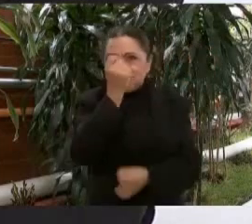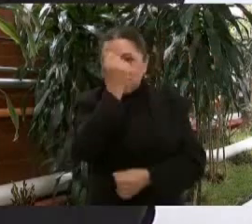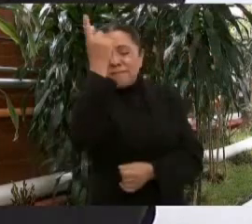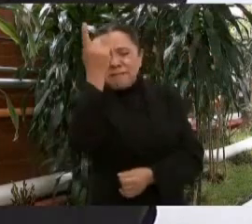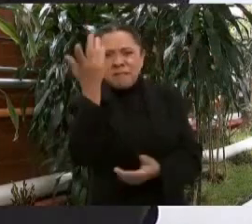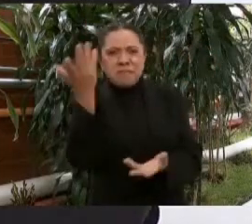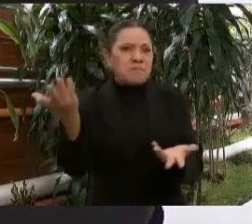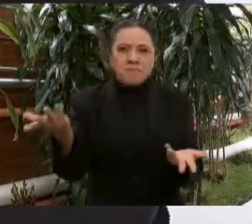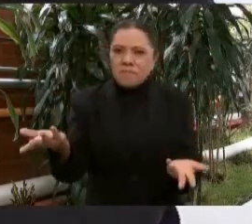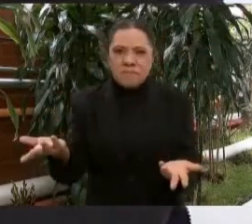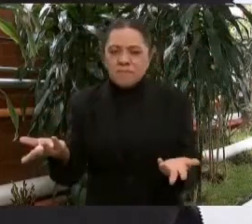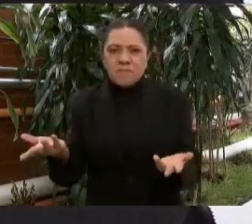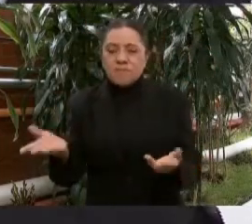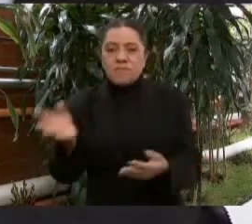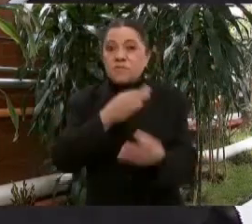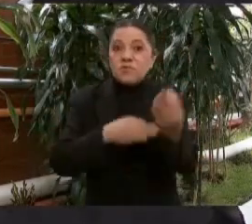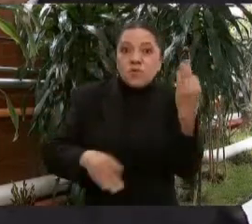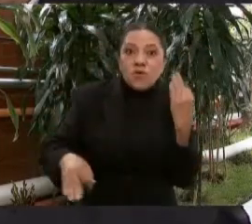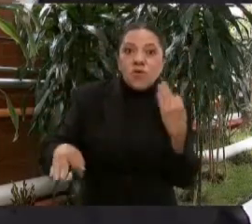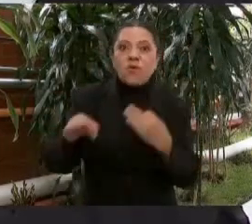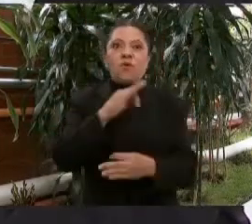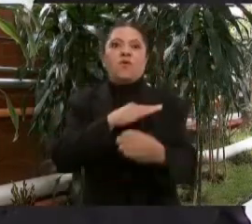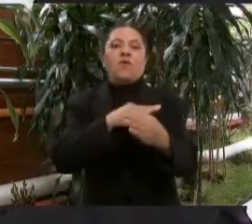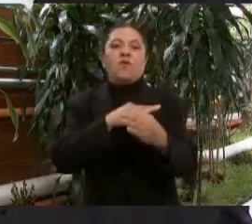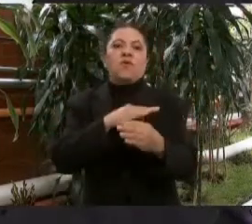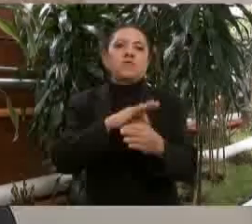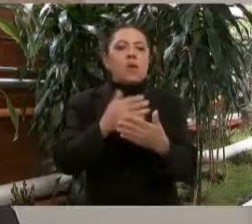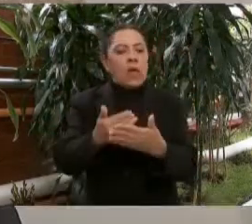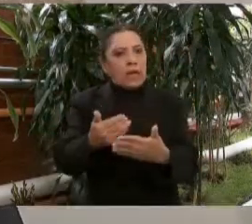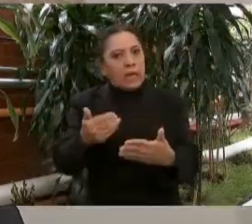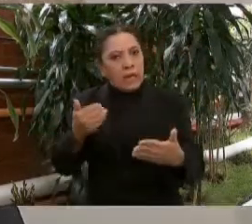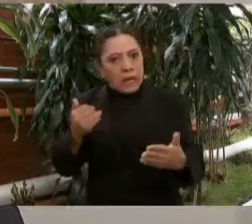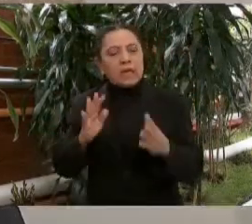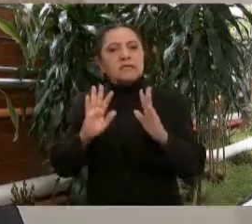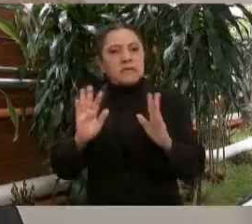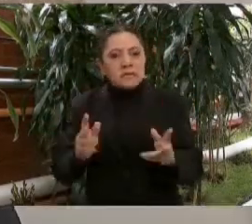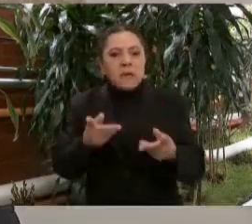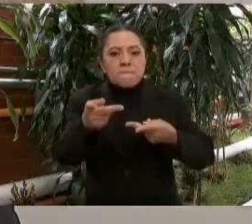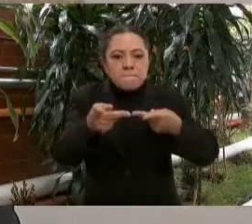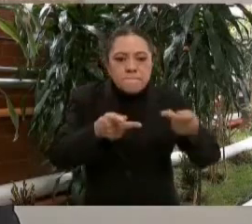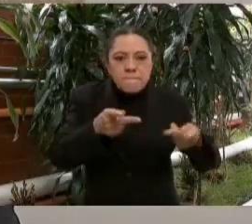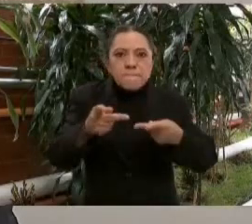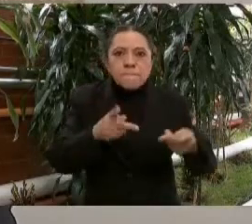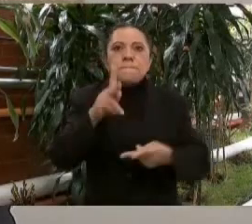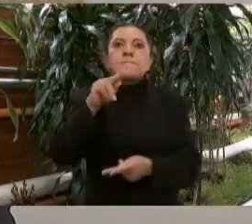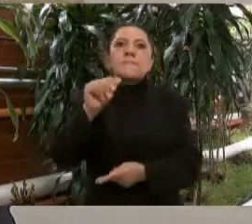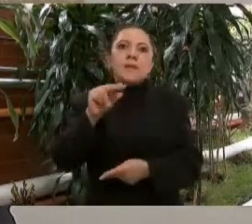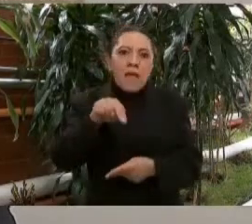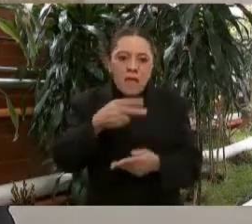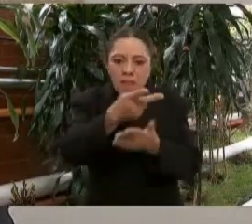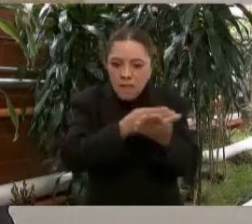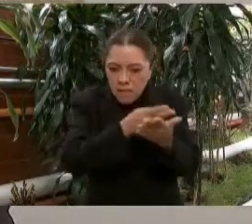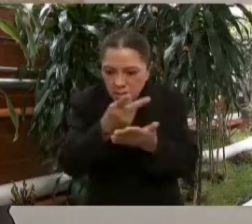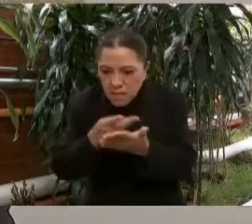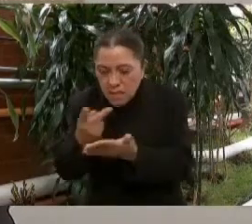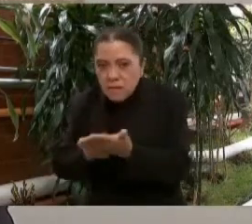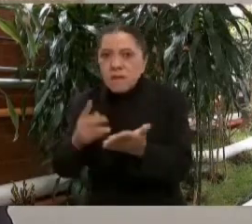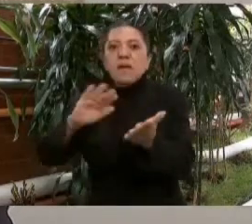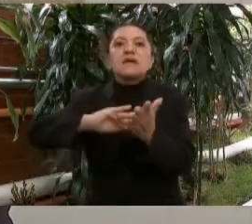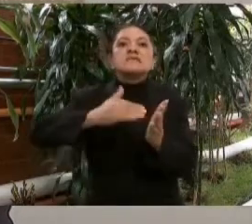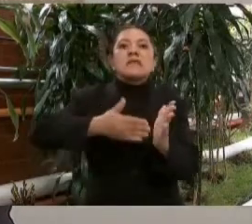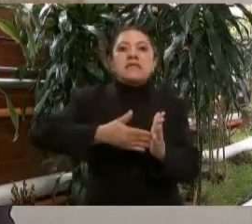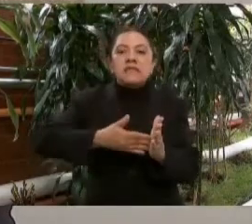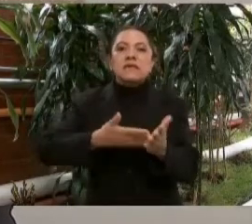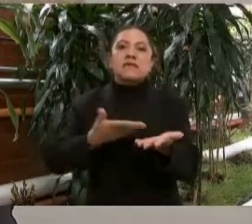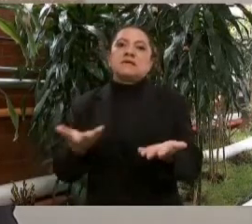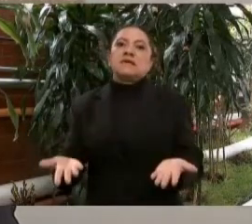es con planes, con estrategias,